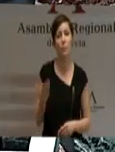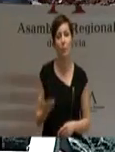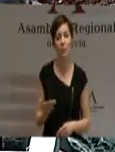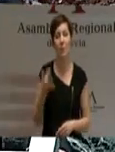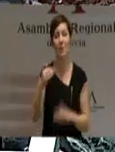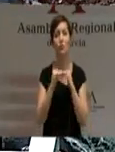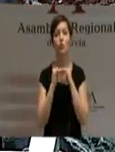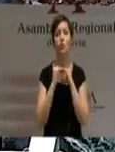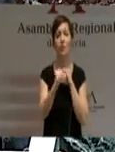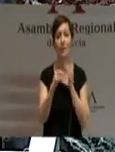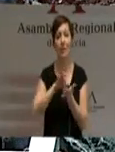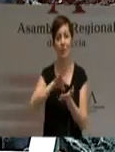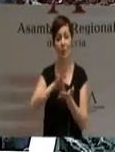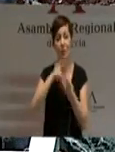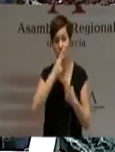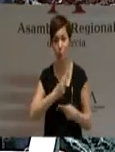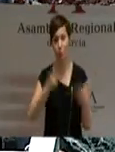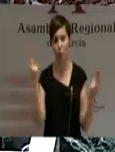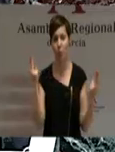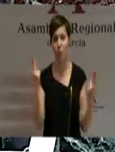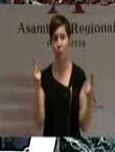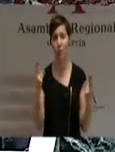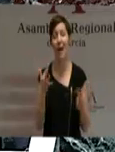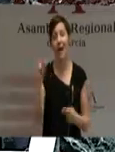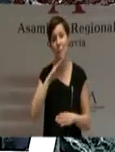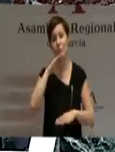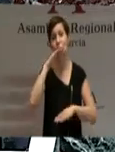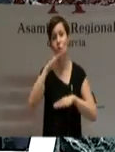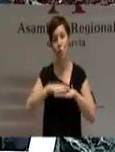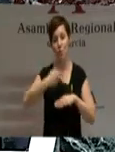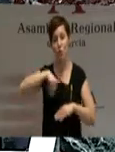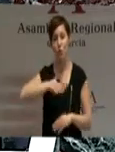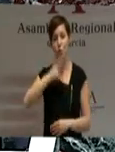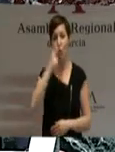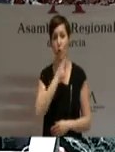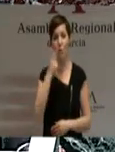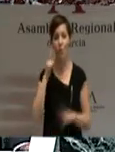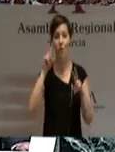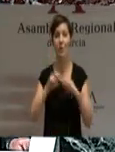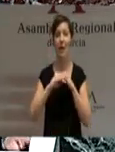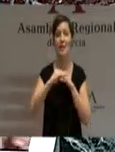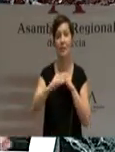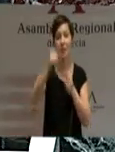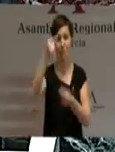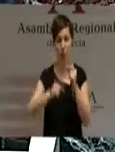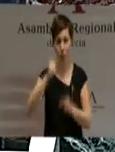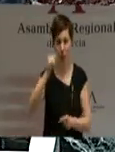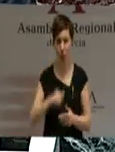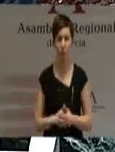de nuestros servicios públicos y, al tiempo, el cumplimiento de nuestros compromisos en materia de estabilidad presupuestaria.